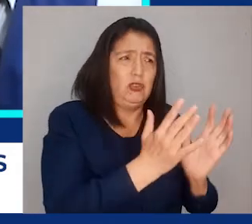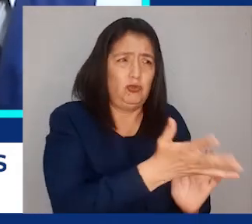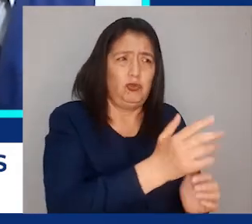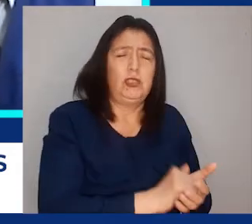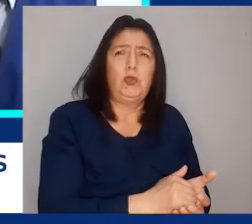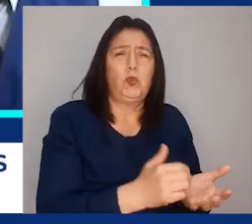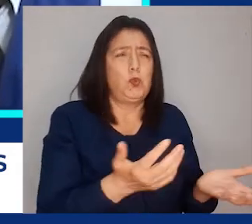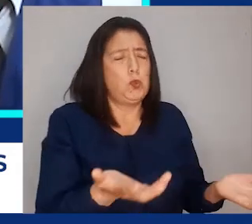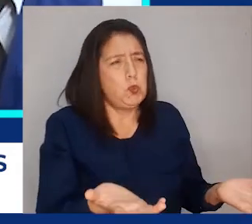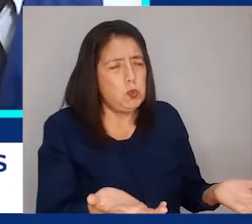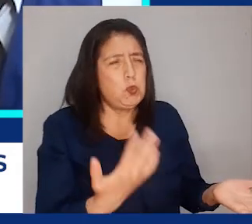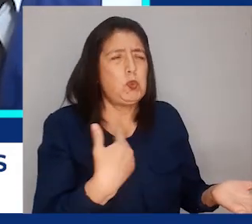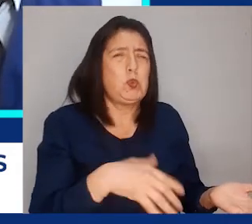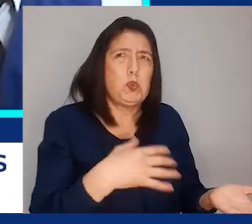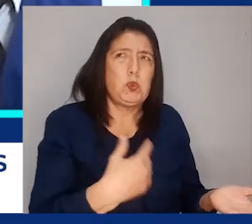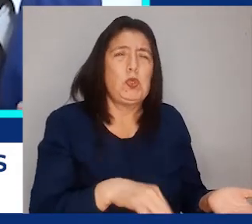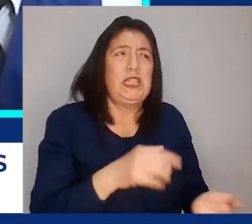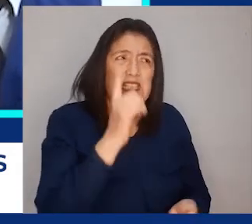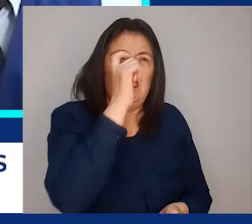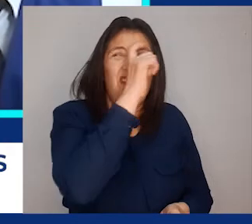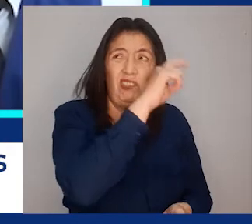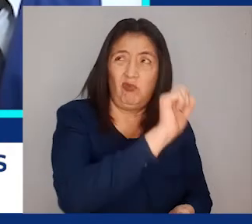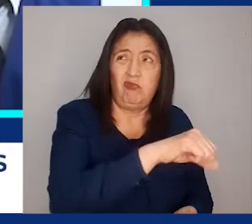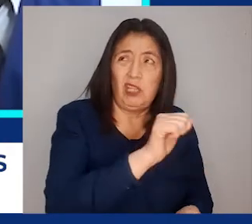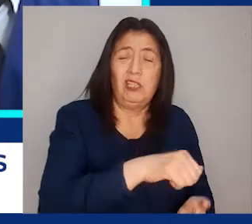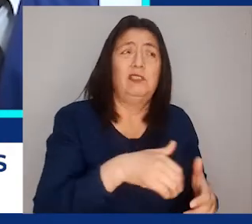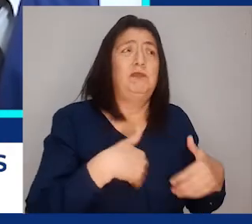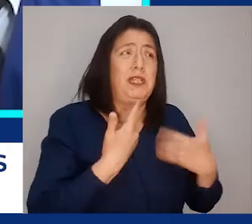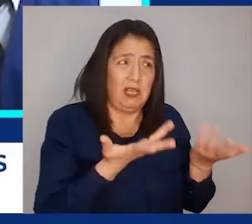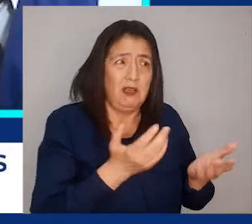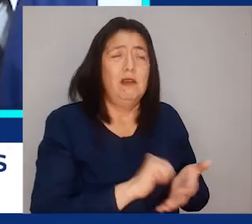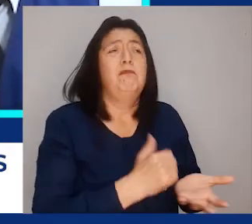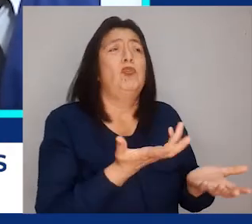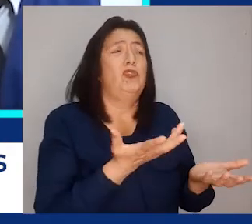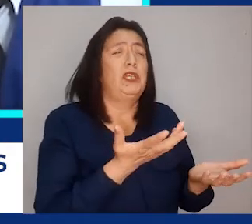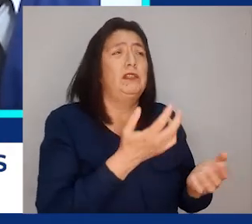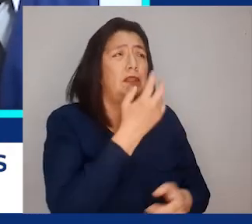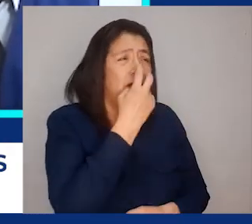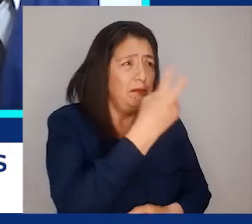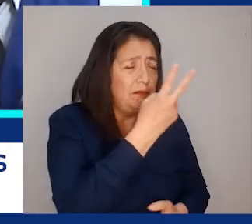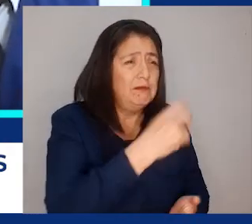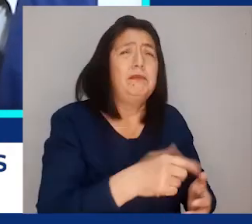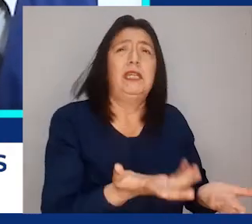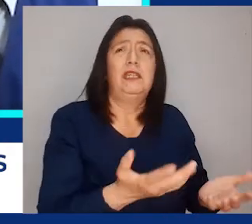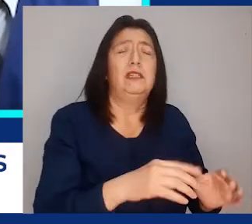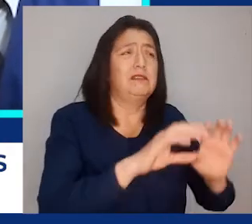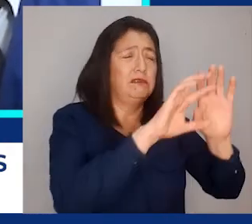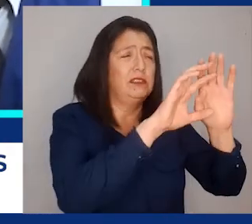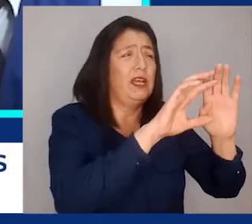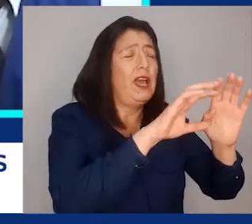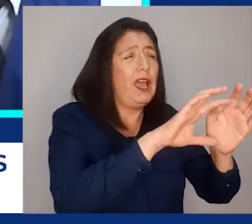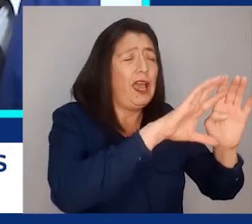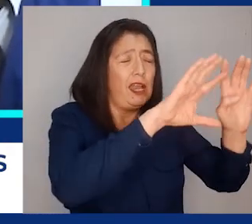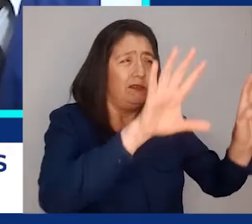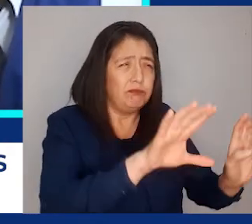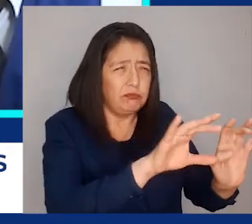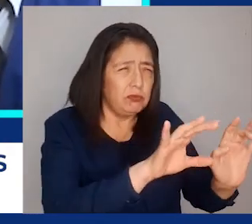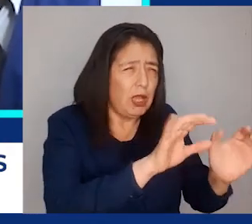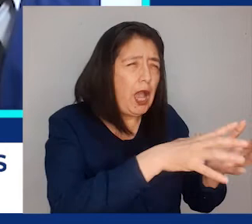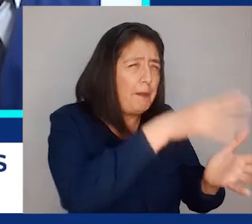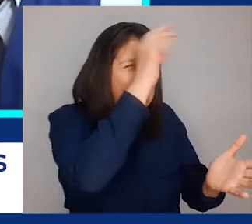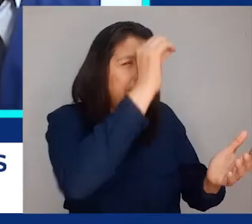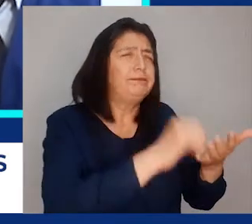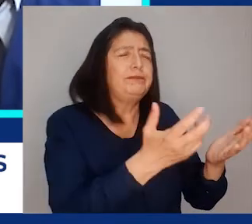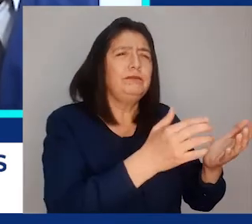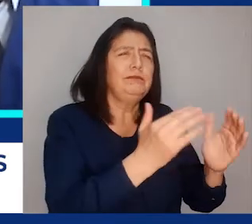prácticamente tenían limitaciones para acceder al programa de la plataforma virtual Aprendo en Casa